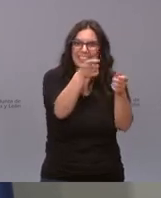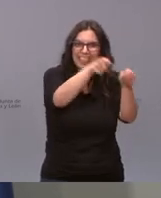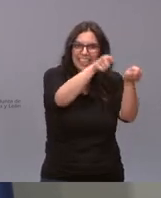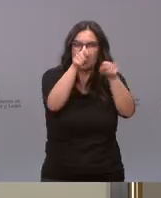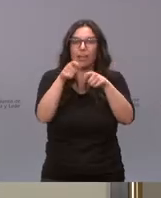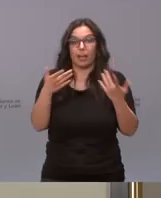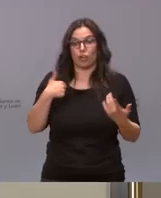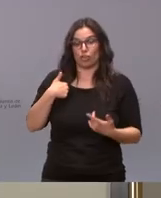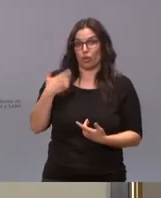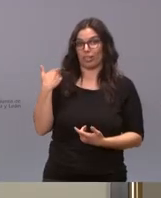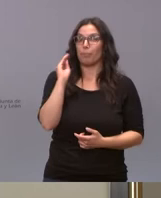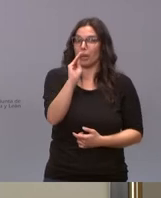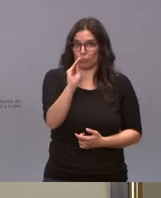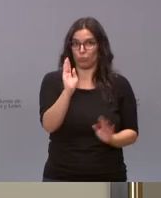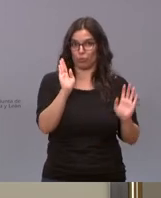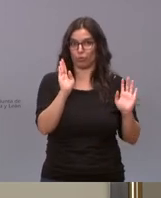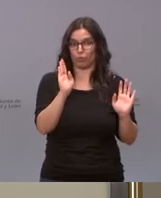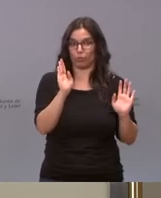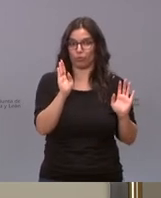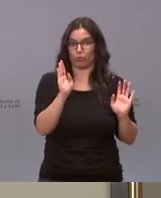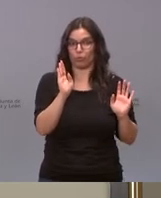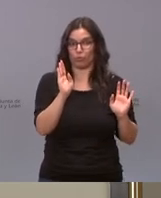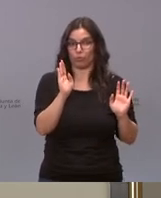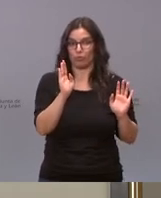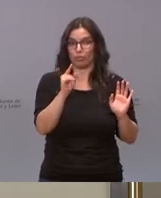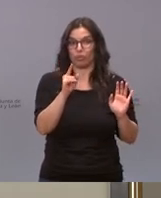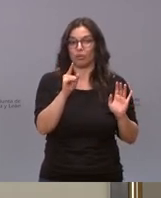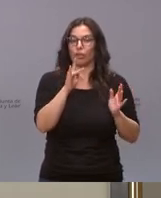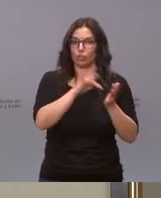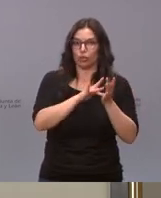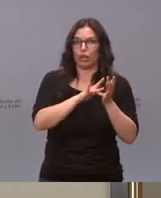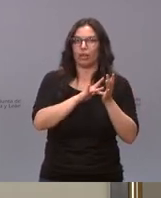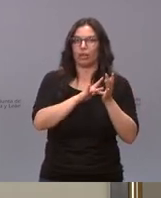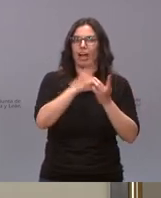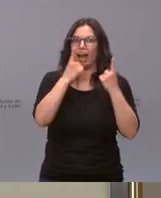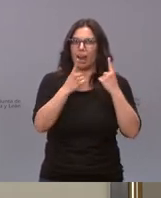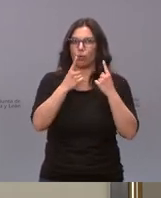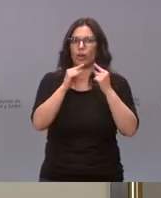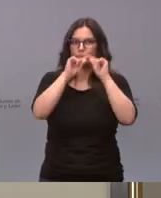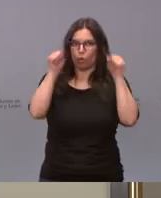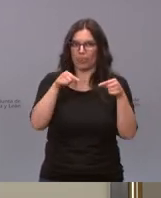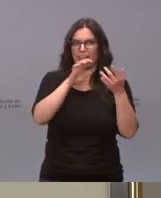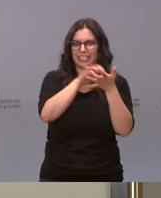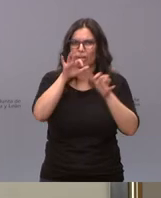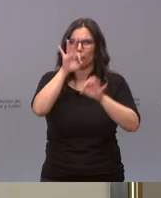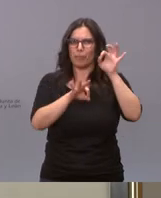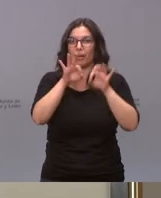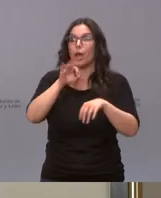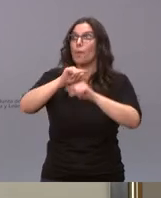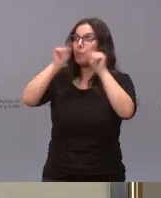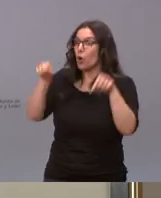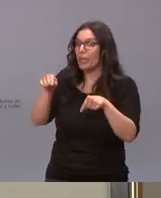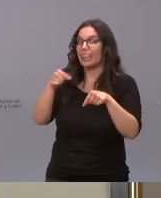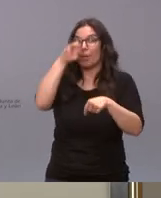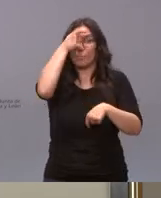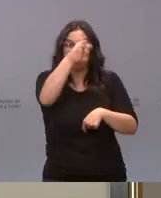pregunta era con la incidencia tan alta que registran algunas provincias de Castilla y León que están en riesgo provincias no es lo mismo